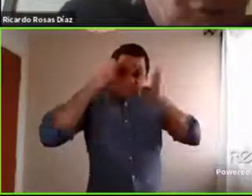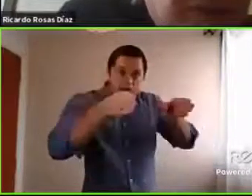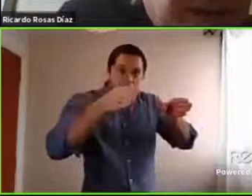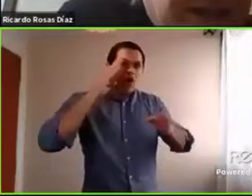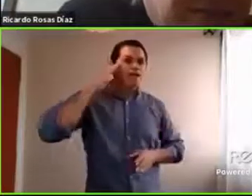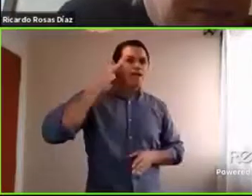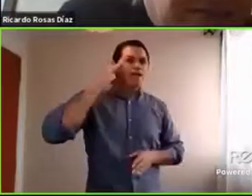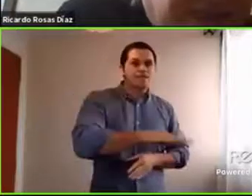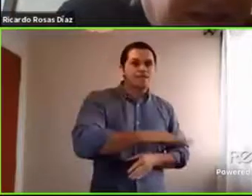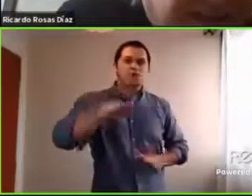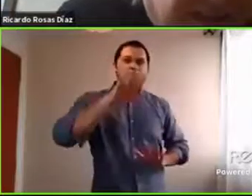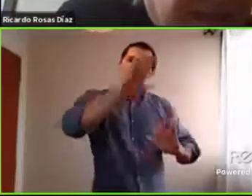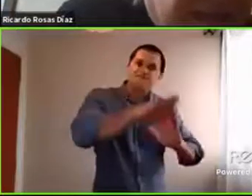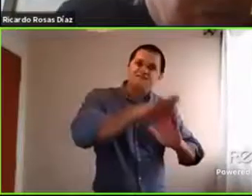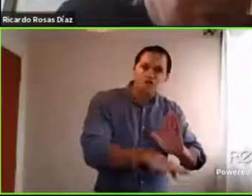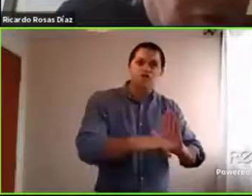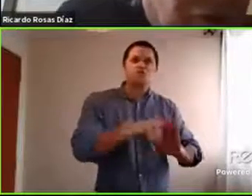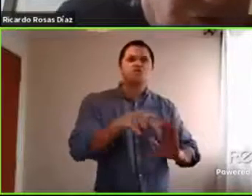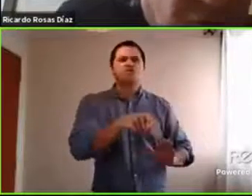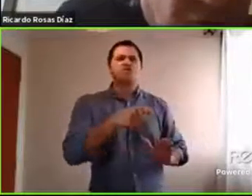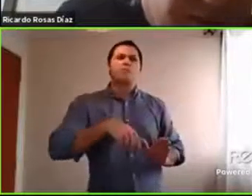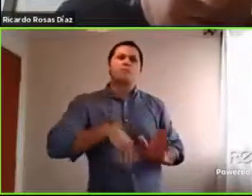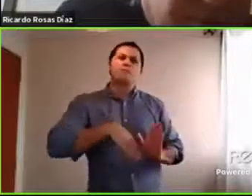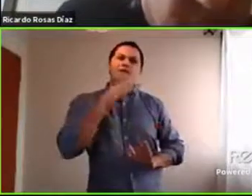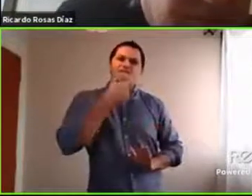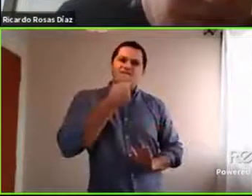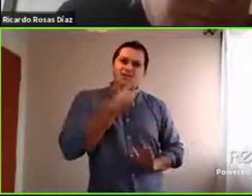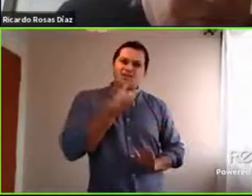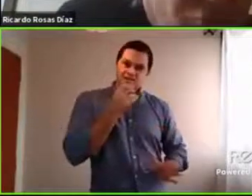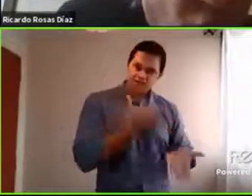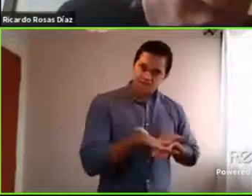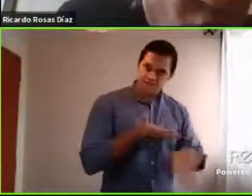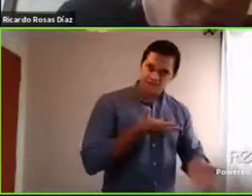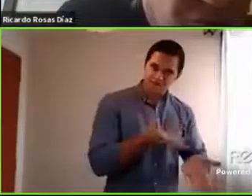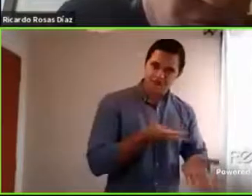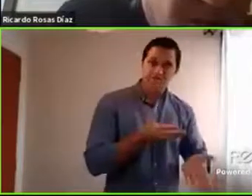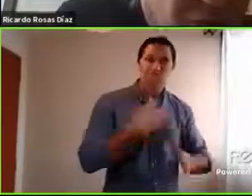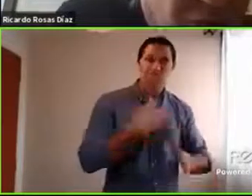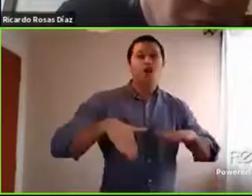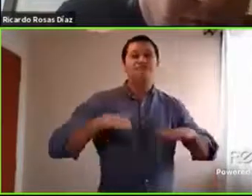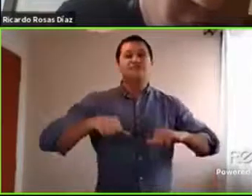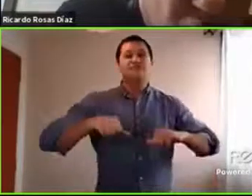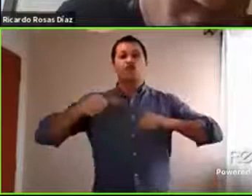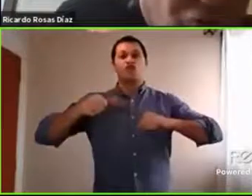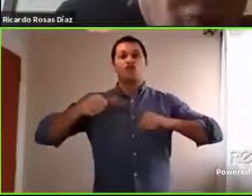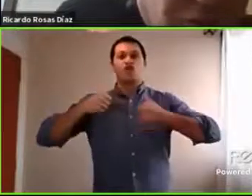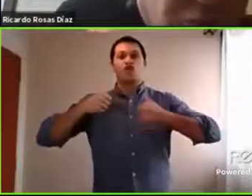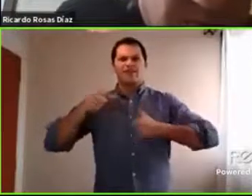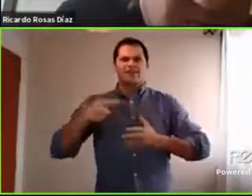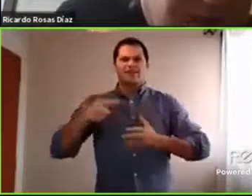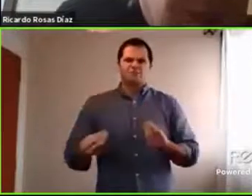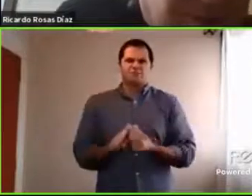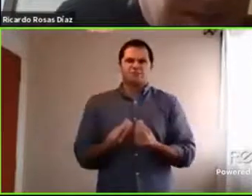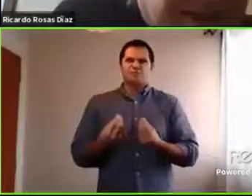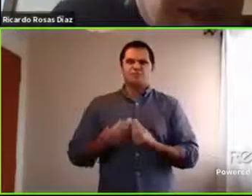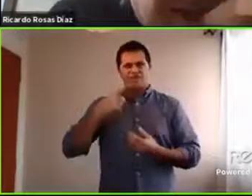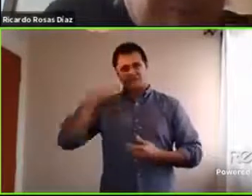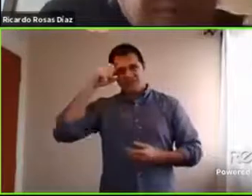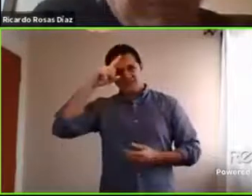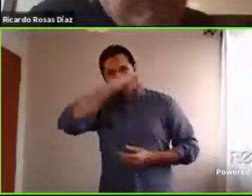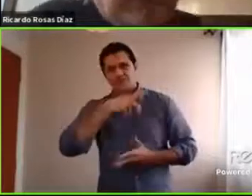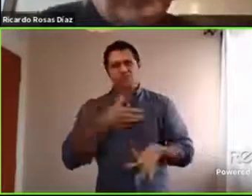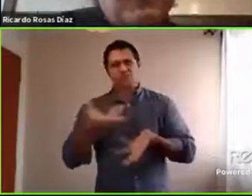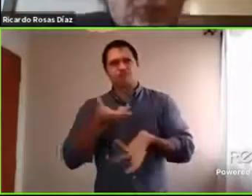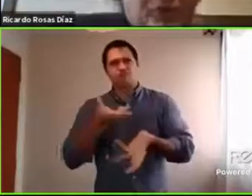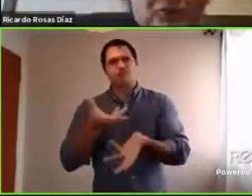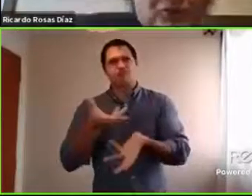no son más dóciles, más fáciles de tratar. Pero los adolescentes muchas veces se ponen muy rudos cuando están ansiosos o cuando tienen miedo, etc. Si